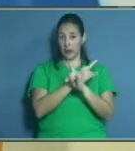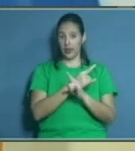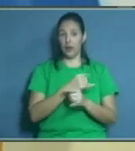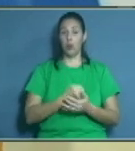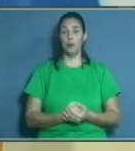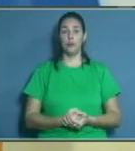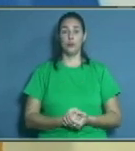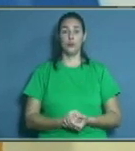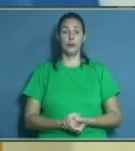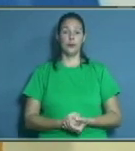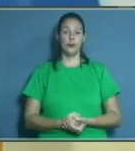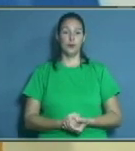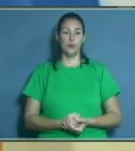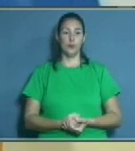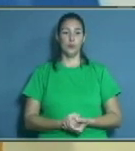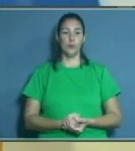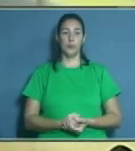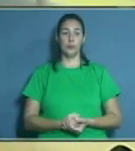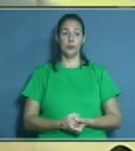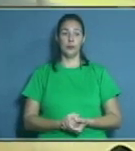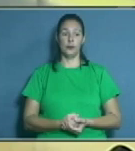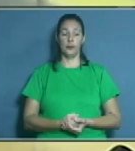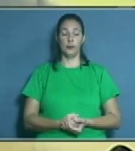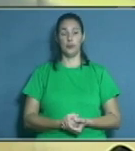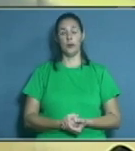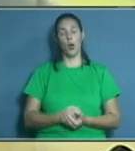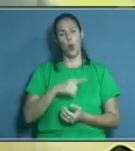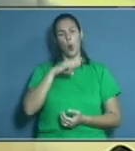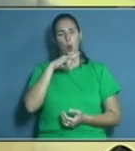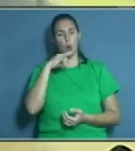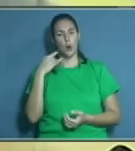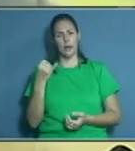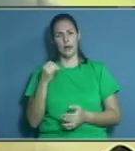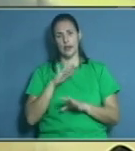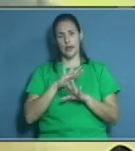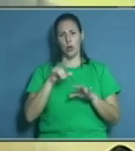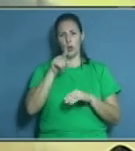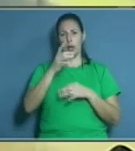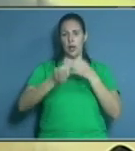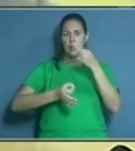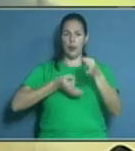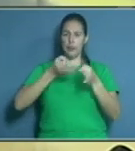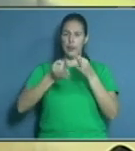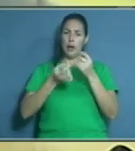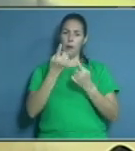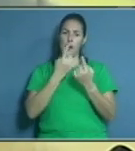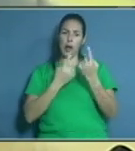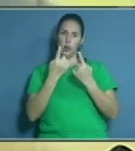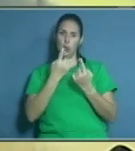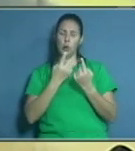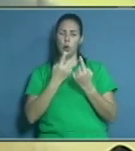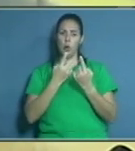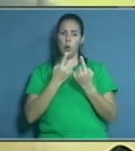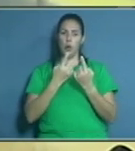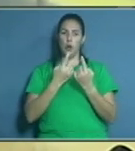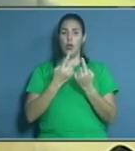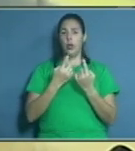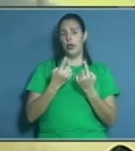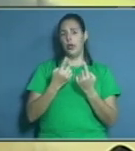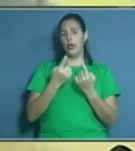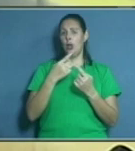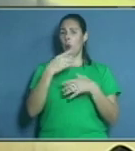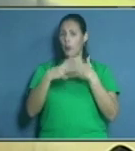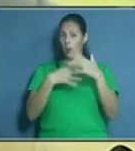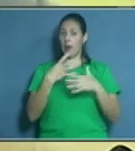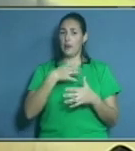produzcan esas lesiones. Bueno, ahorita ya usted adelantaba algunas de las consecuencias para la salud